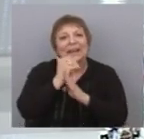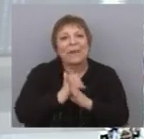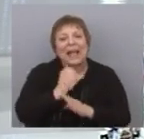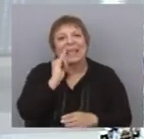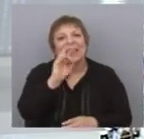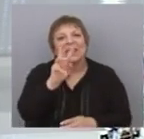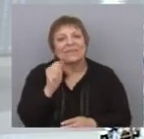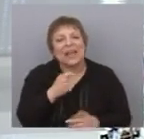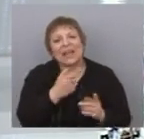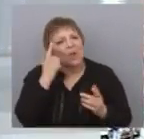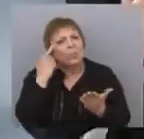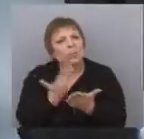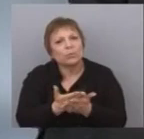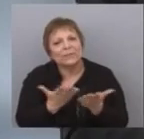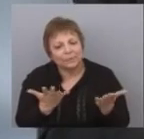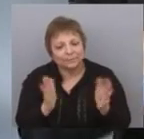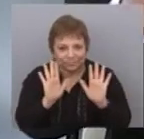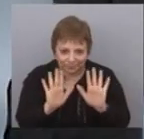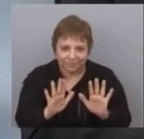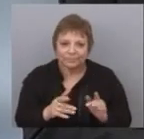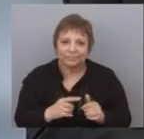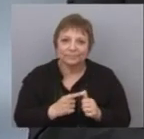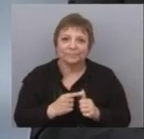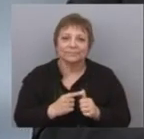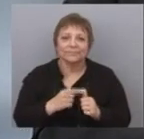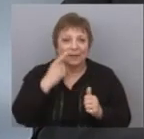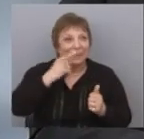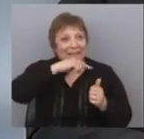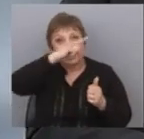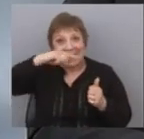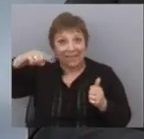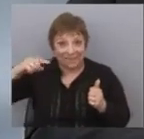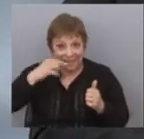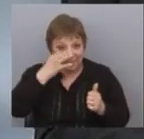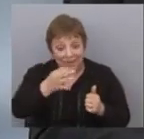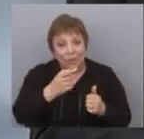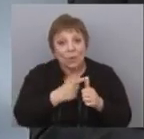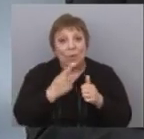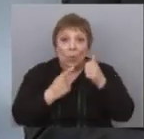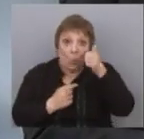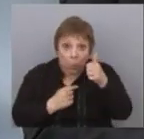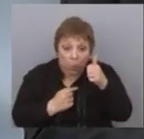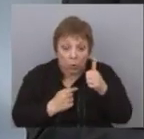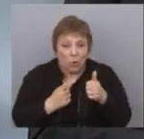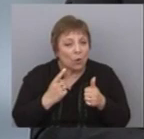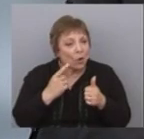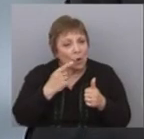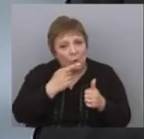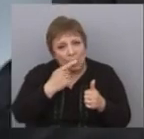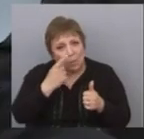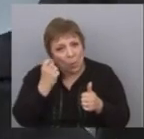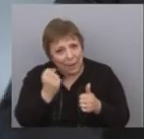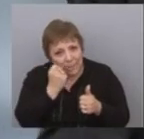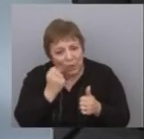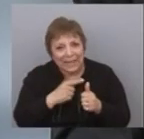¿Cuál es el planteo del Frente Amplio allí? Ahí está, bueno, estaba planteado en las gráficas al principio. Uno de los criterios fundamentales de la política económica del Frente